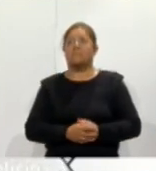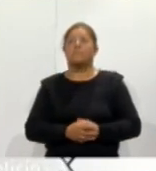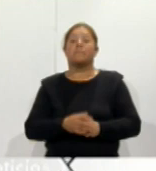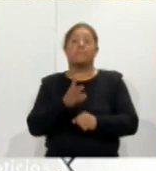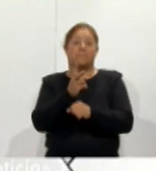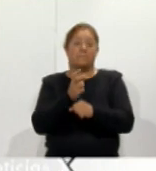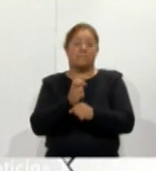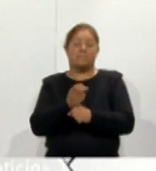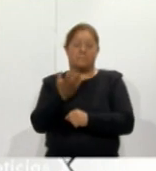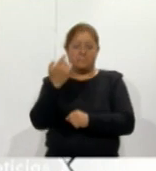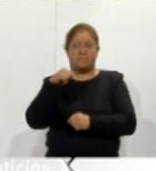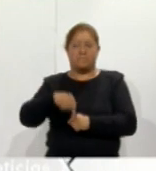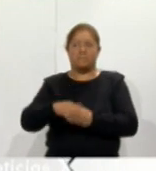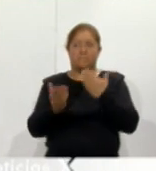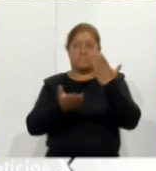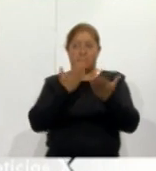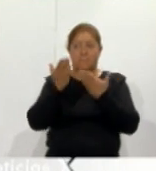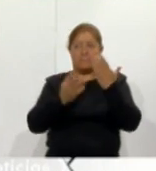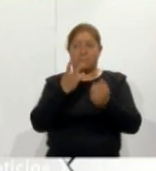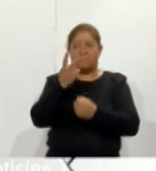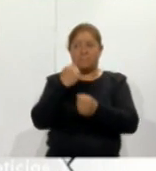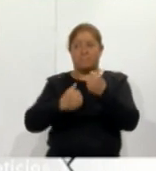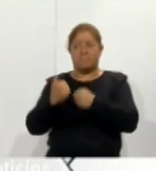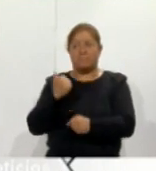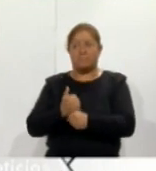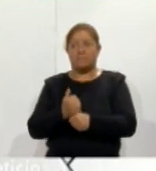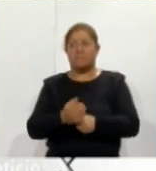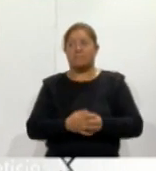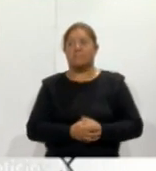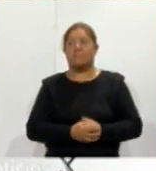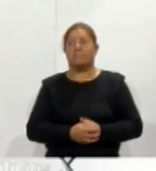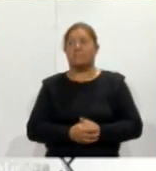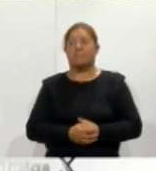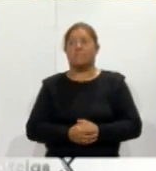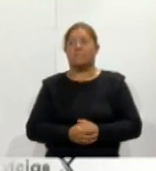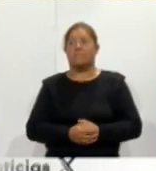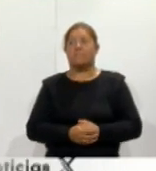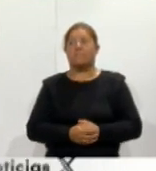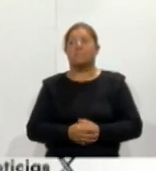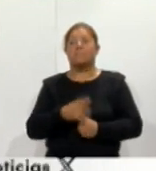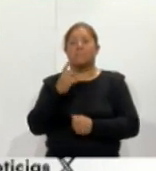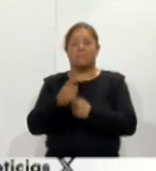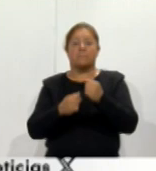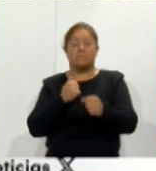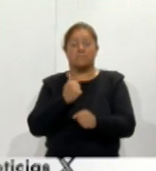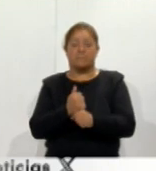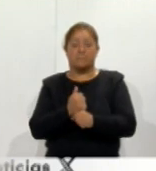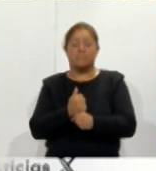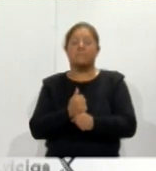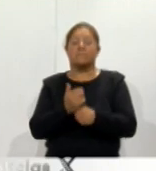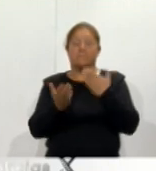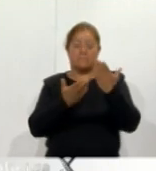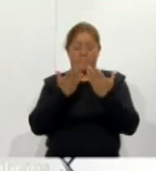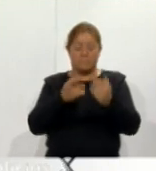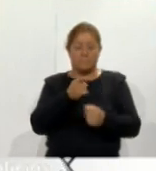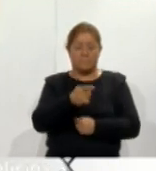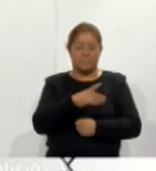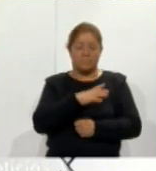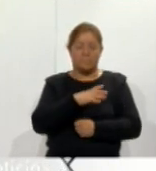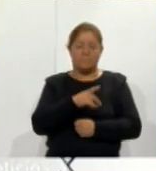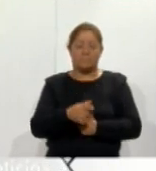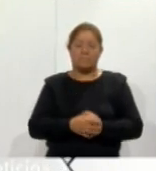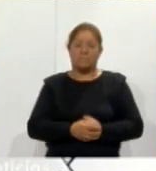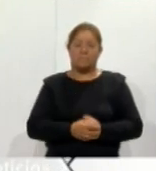que la cursen en dos años un año es académico con varias de estas asignaturas que son de las